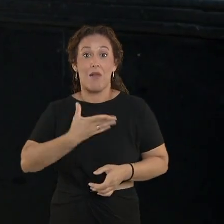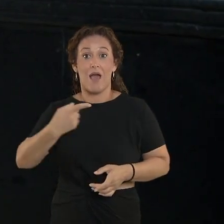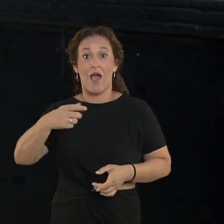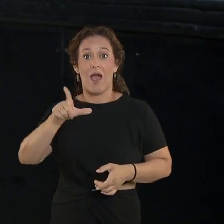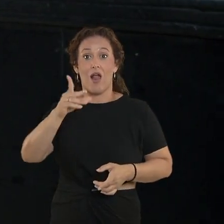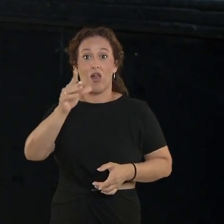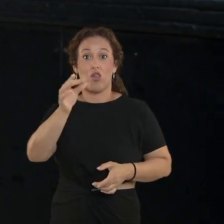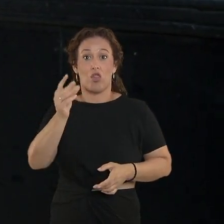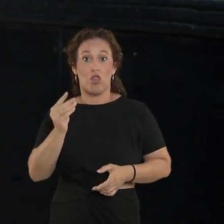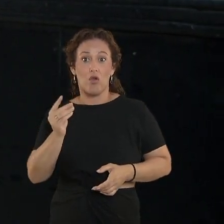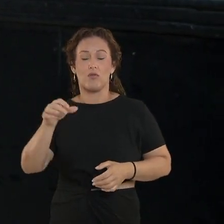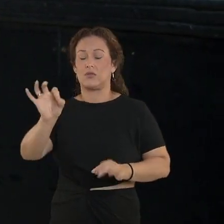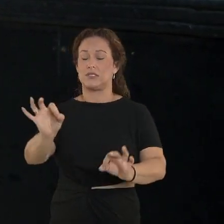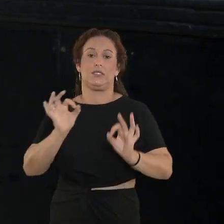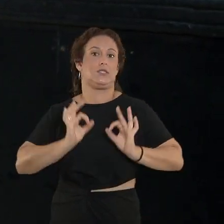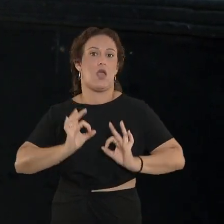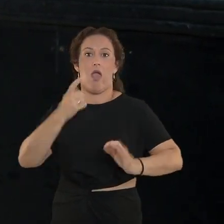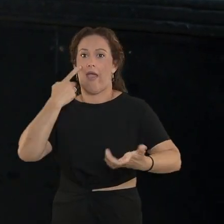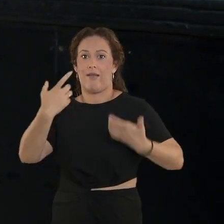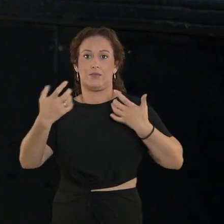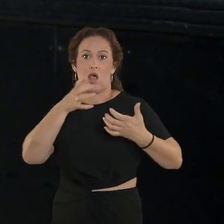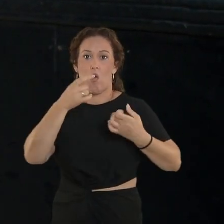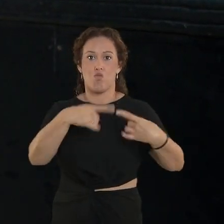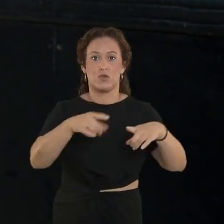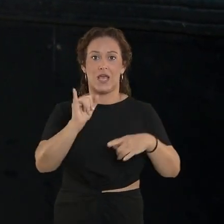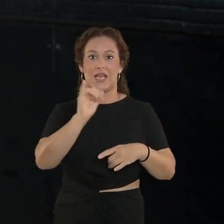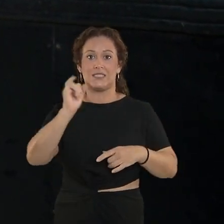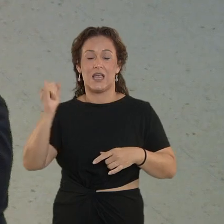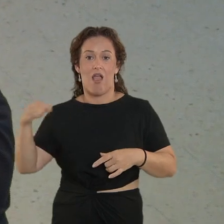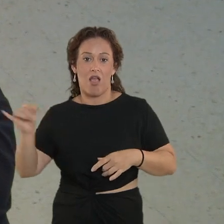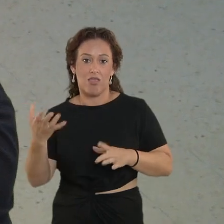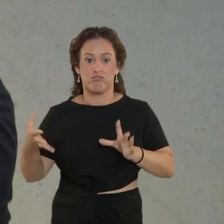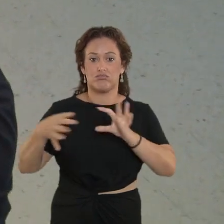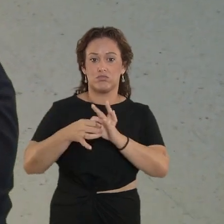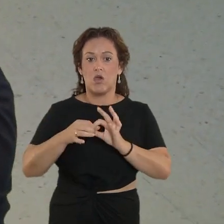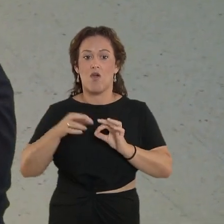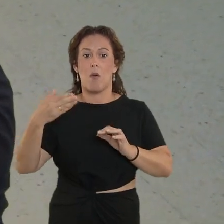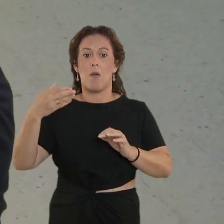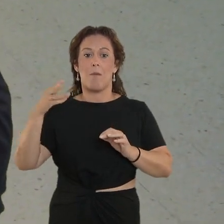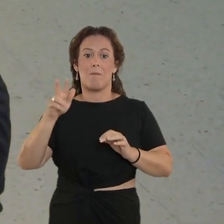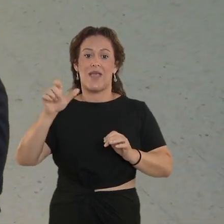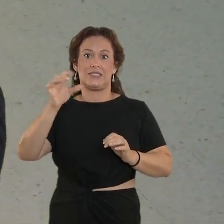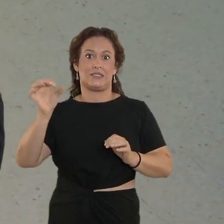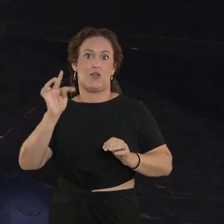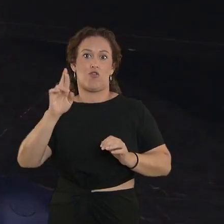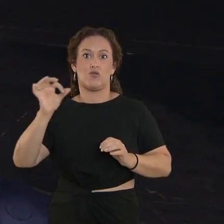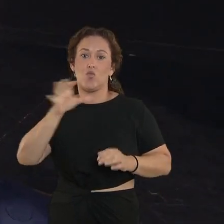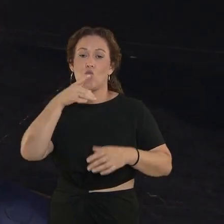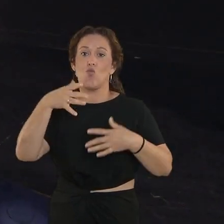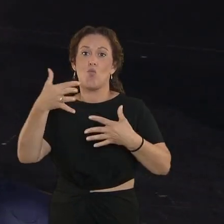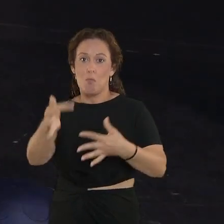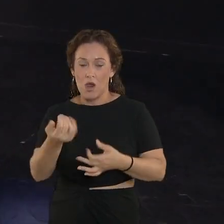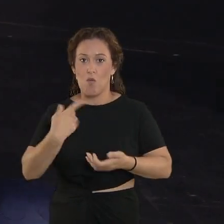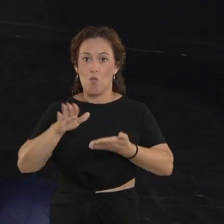espectáculo en el cual nosotros sumamos la música jazz, la música de Yul Ballesteros con los textos históricos